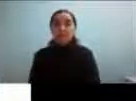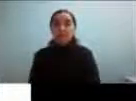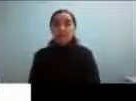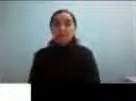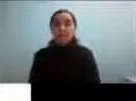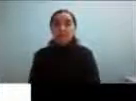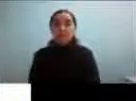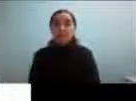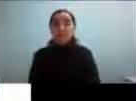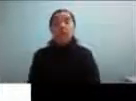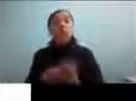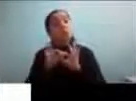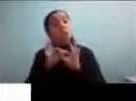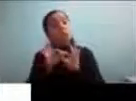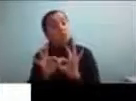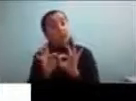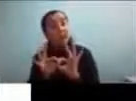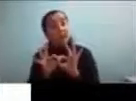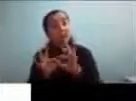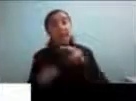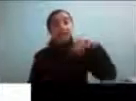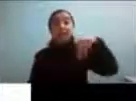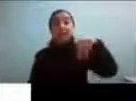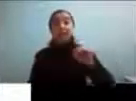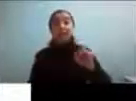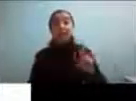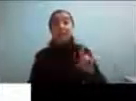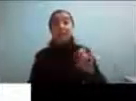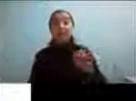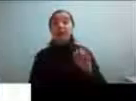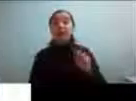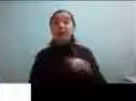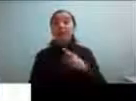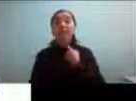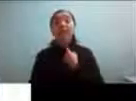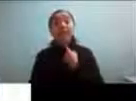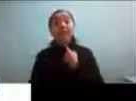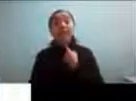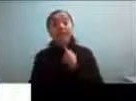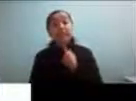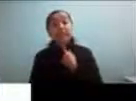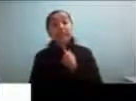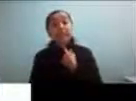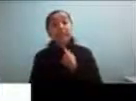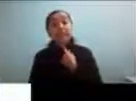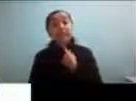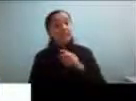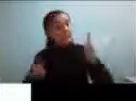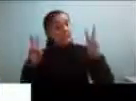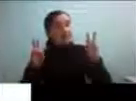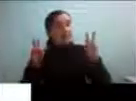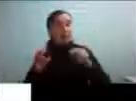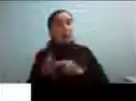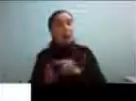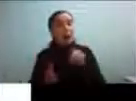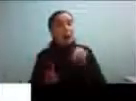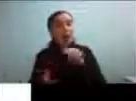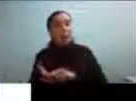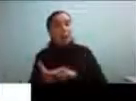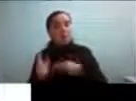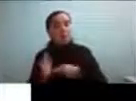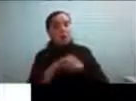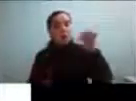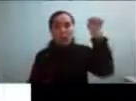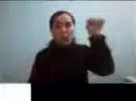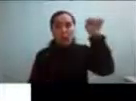muchas gracias Martín súper interesante el tema bueno ya creíamos que los autistas tenían problemas para percibir el tiempo y no